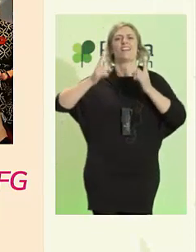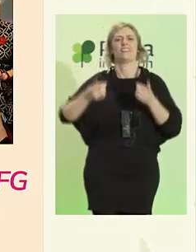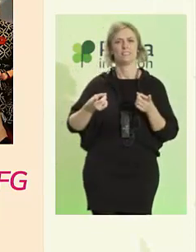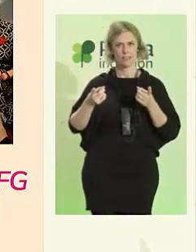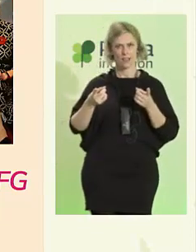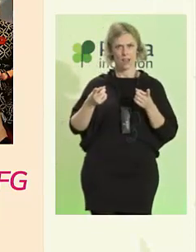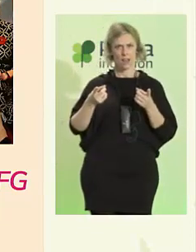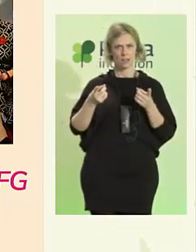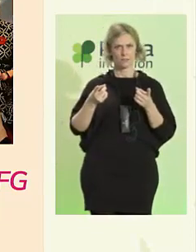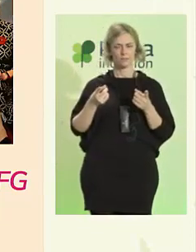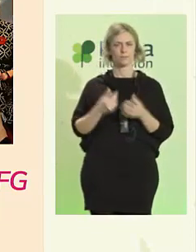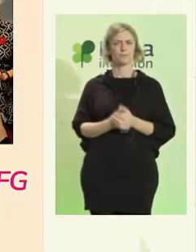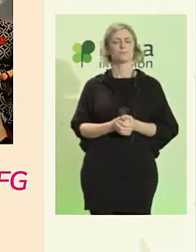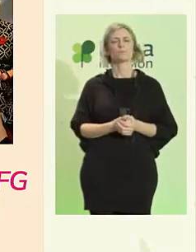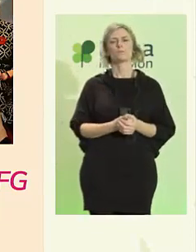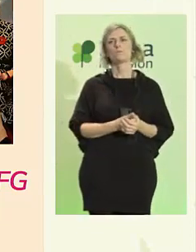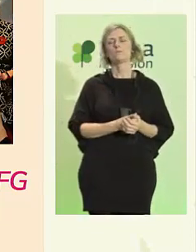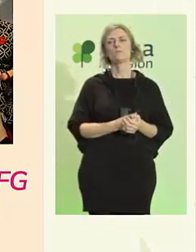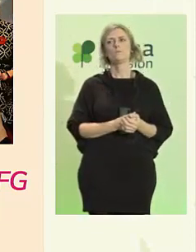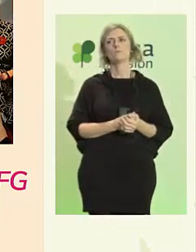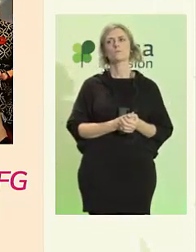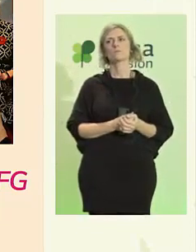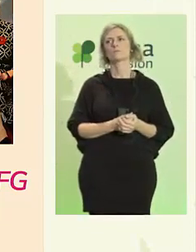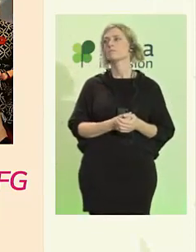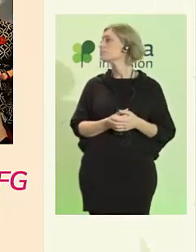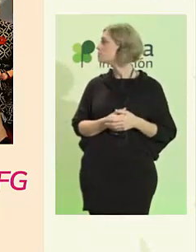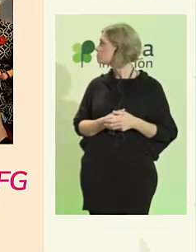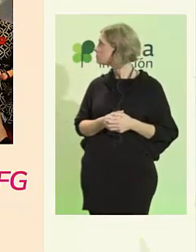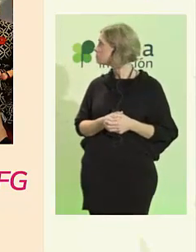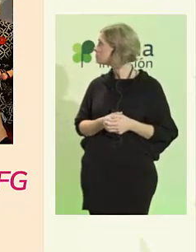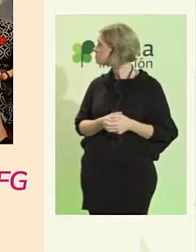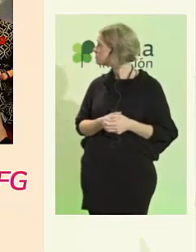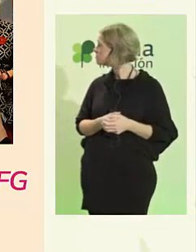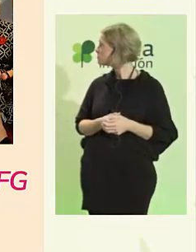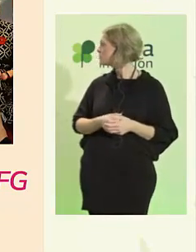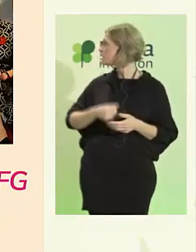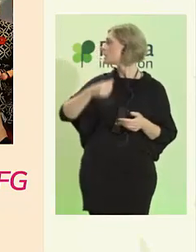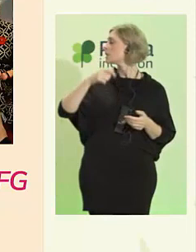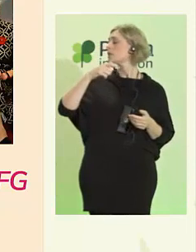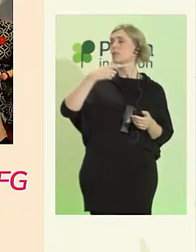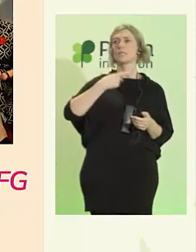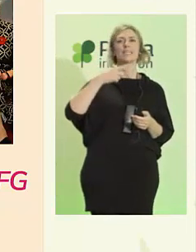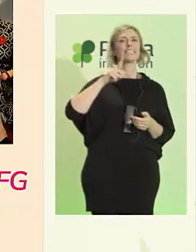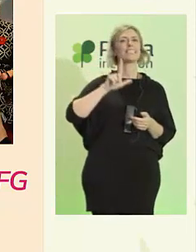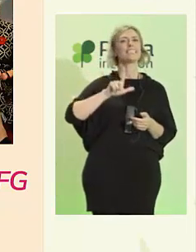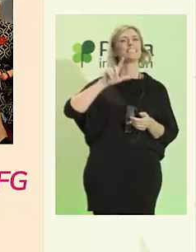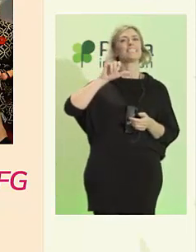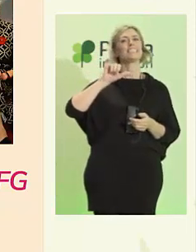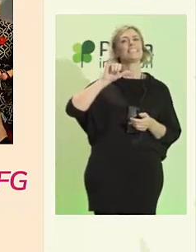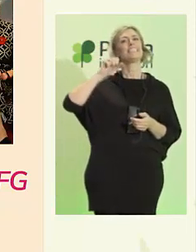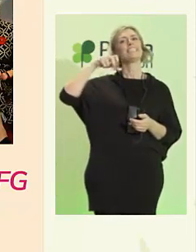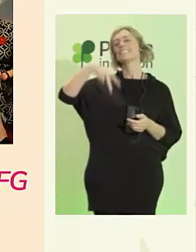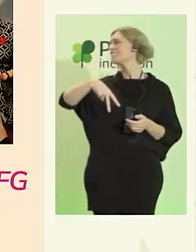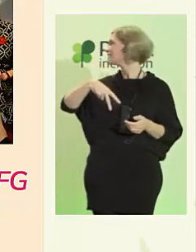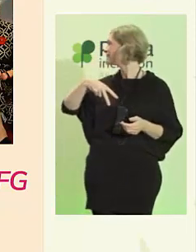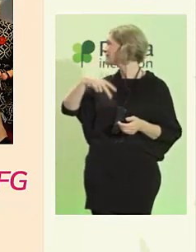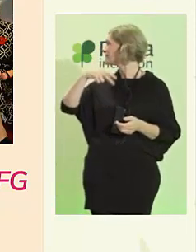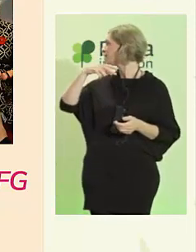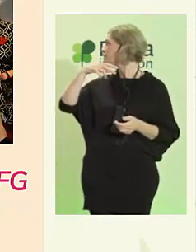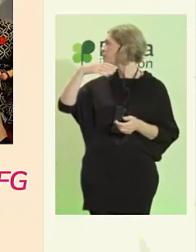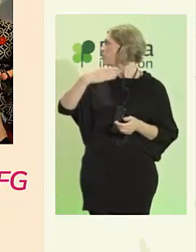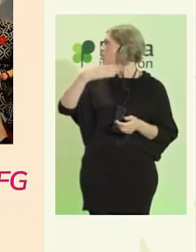Tenemos a Glyn Butcher, que es de Doncaster, una ciudad justo al lado de Sheffield, en Reino